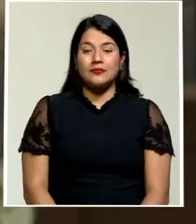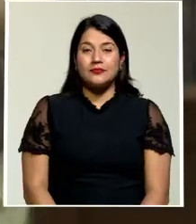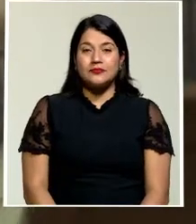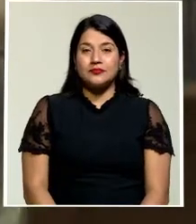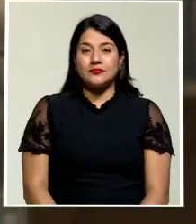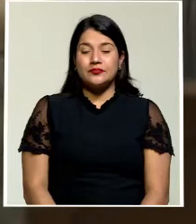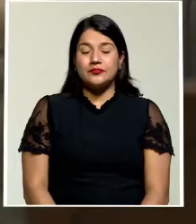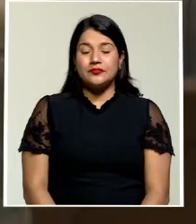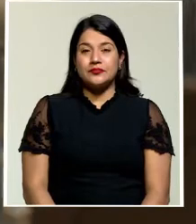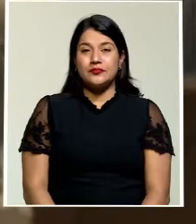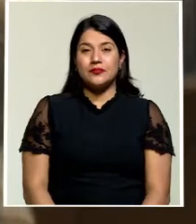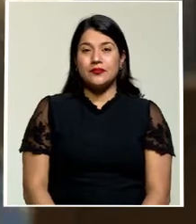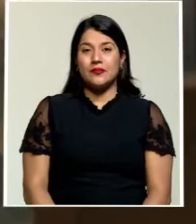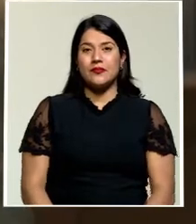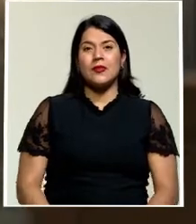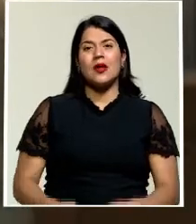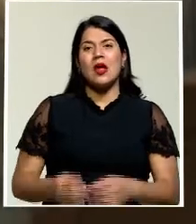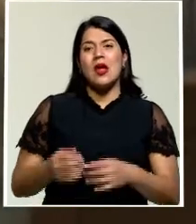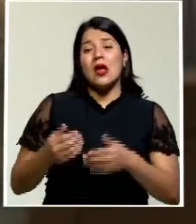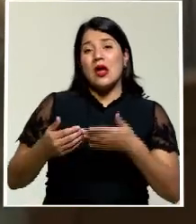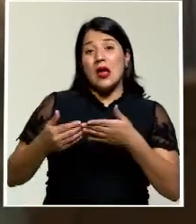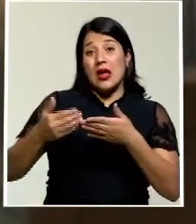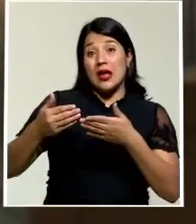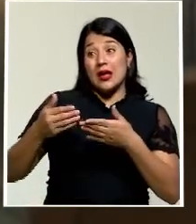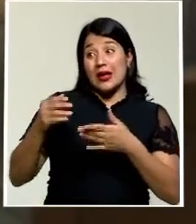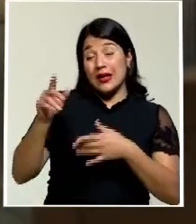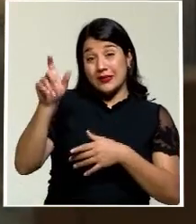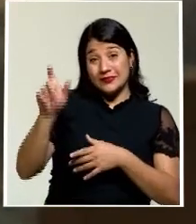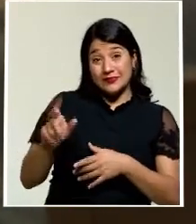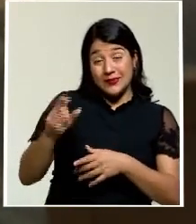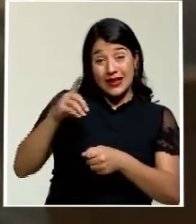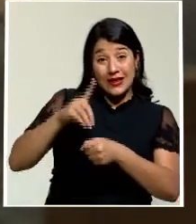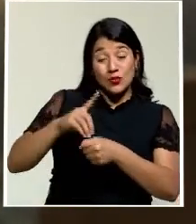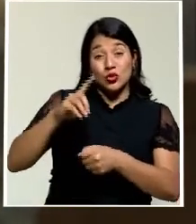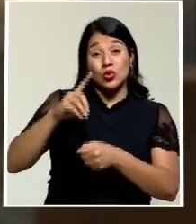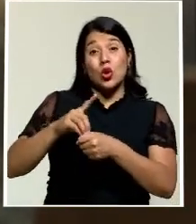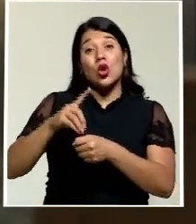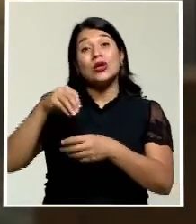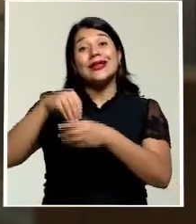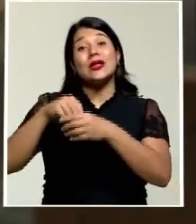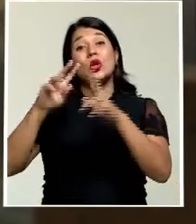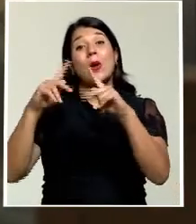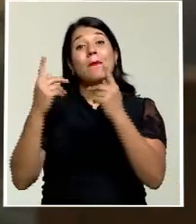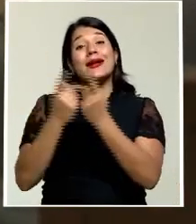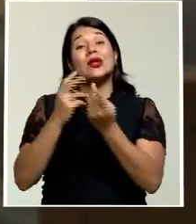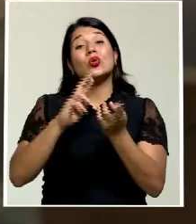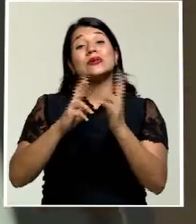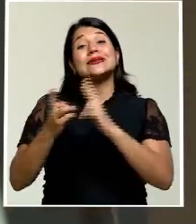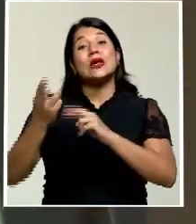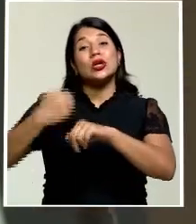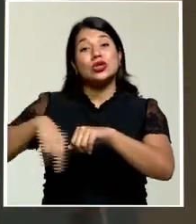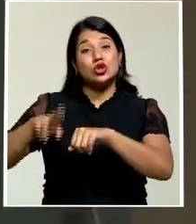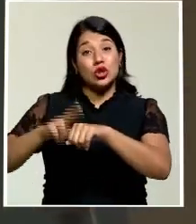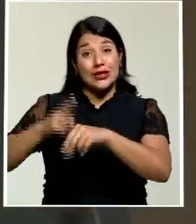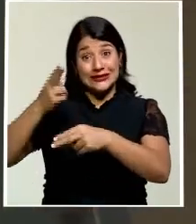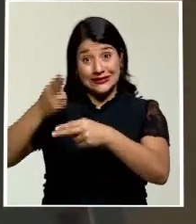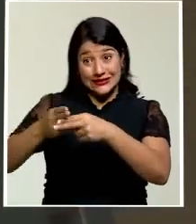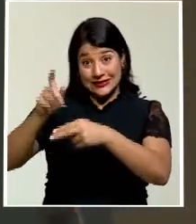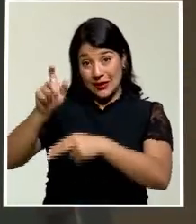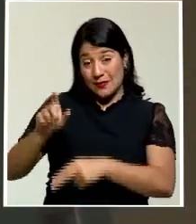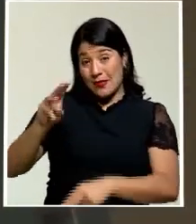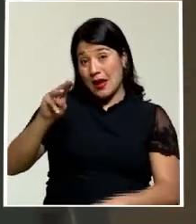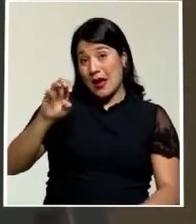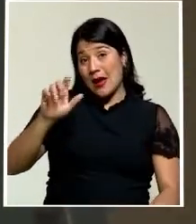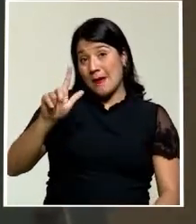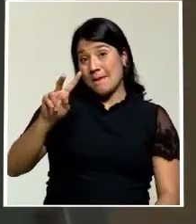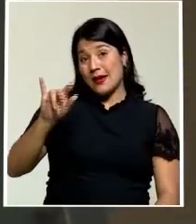Pese a que salió hace escasos días de la COVID-19, el diputado de Restauración Nacional Melvin Núñez ha sido claro en que